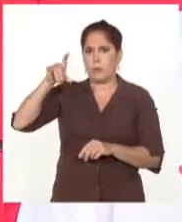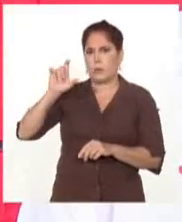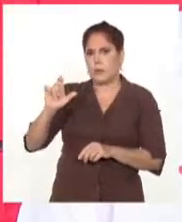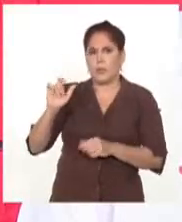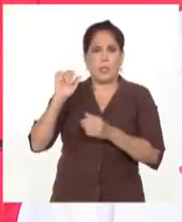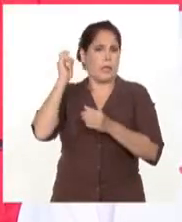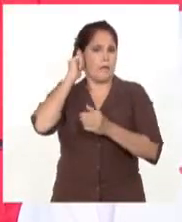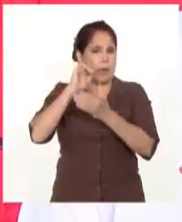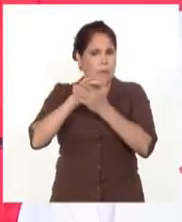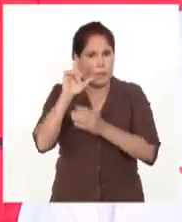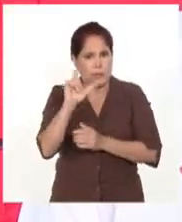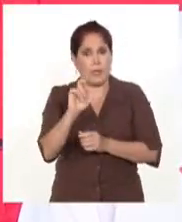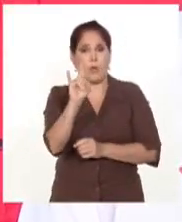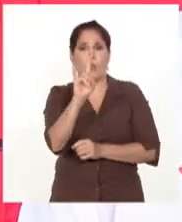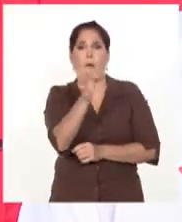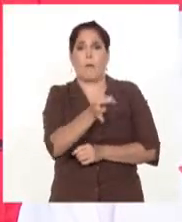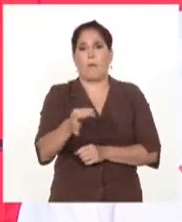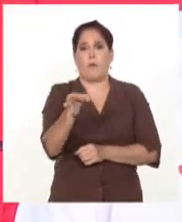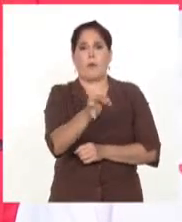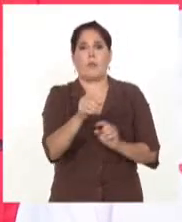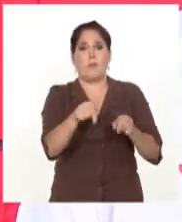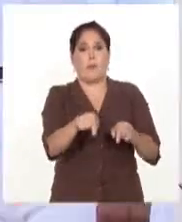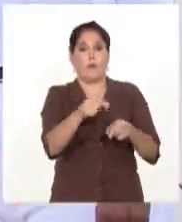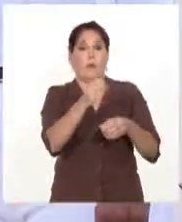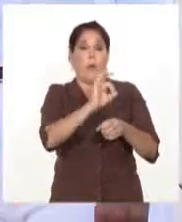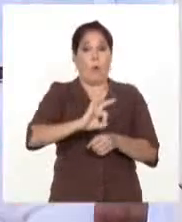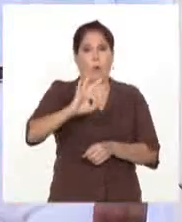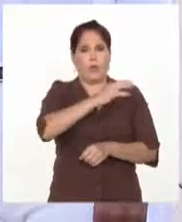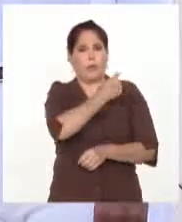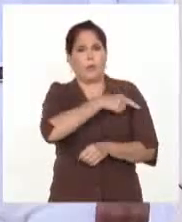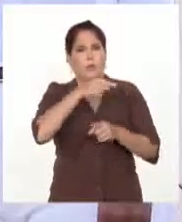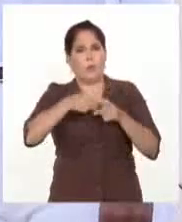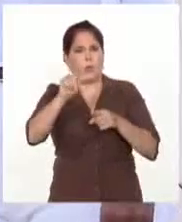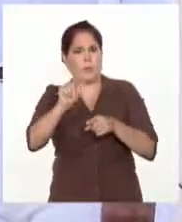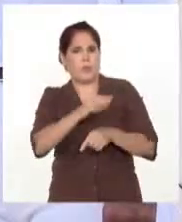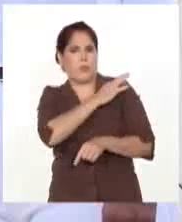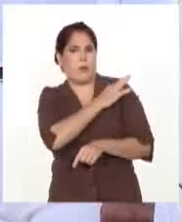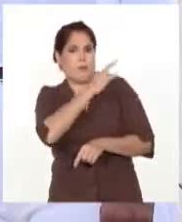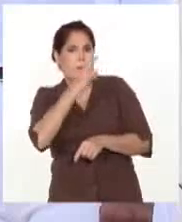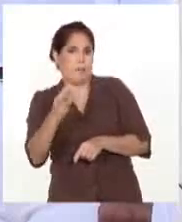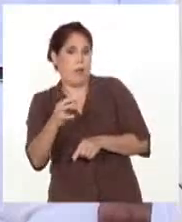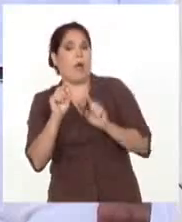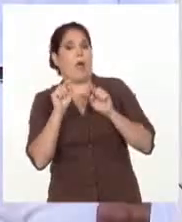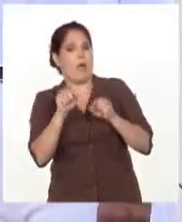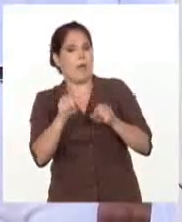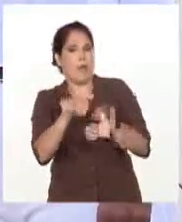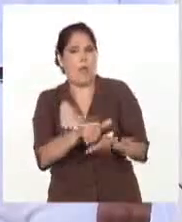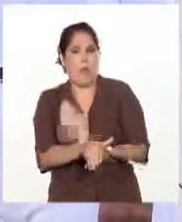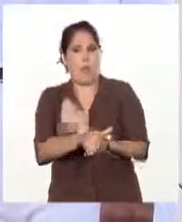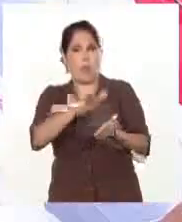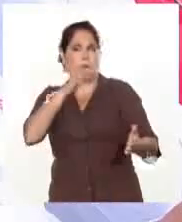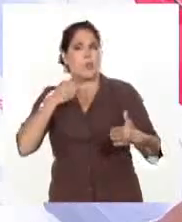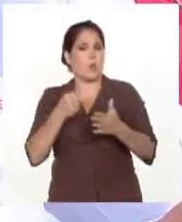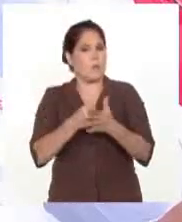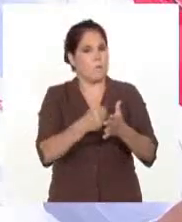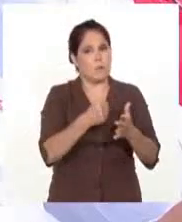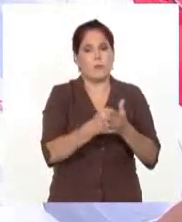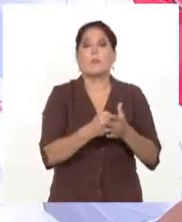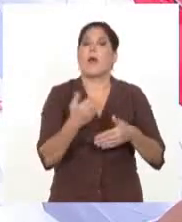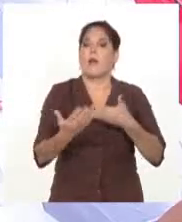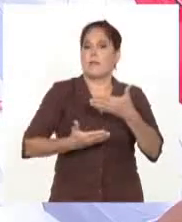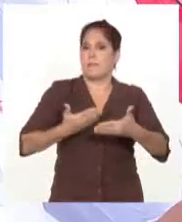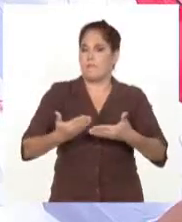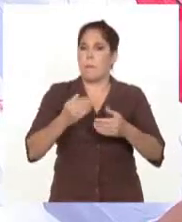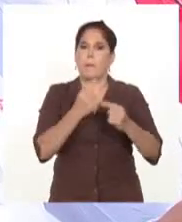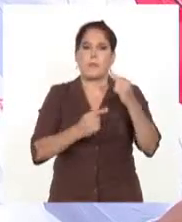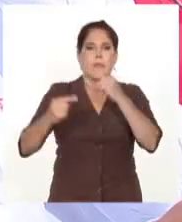autoridades de los nueve municipios de la urbe oriental e invitados, el pueblo sanluicero reafirmó su compromiso en impulsar acciones en los principales